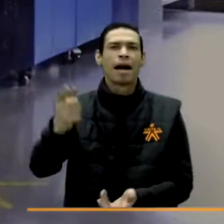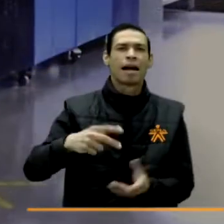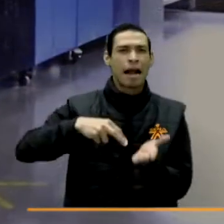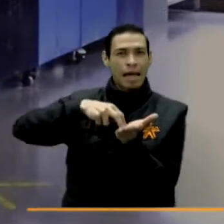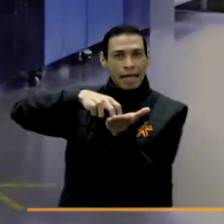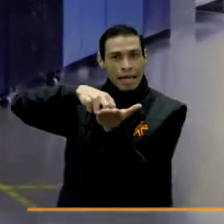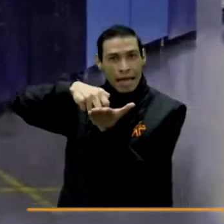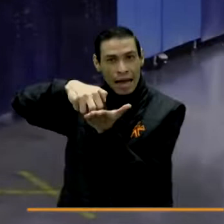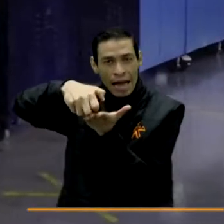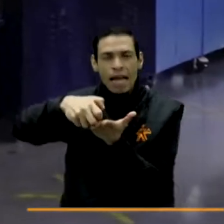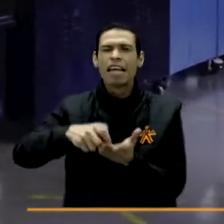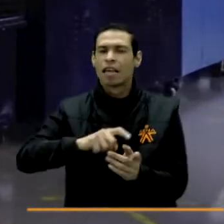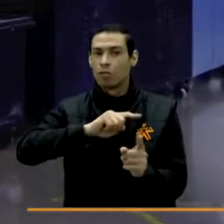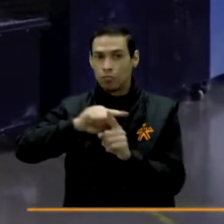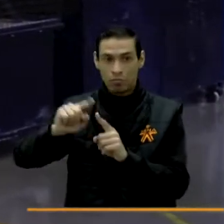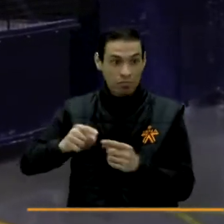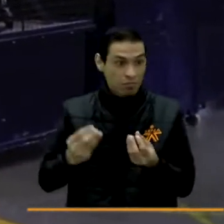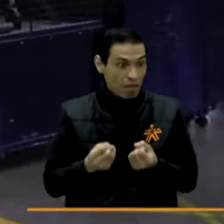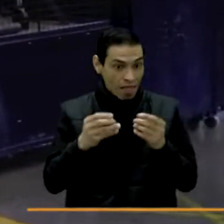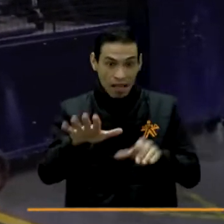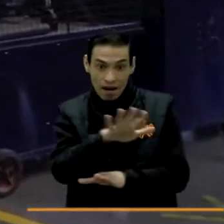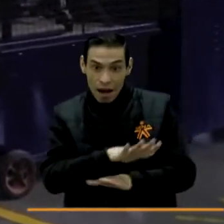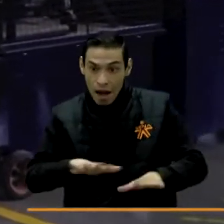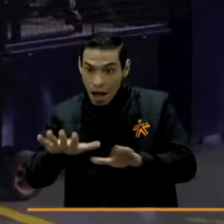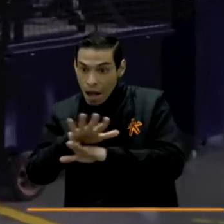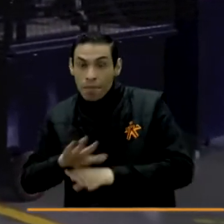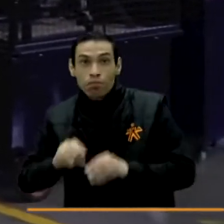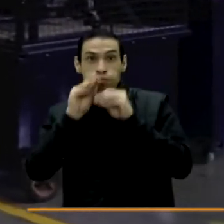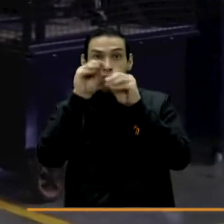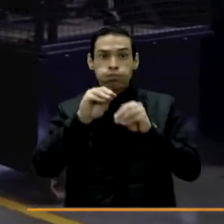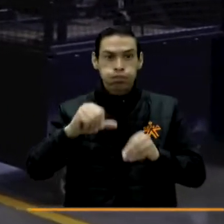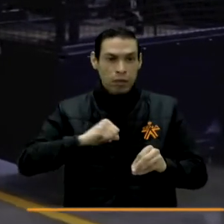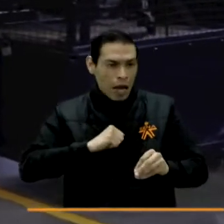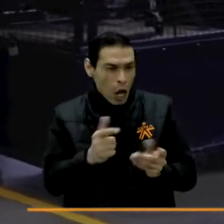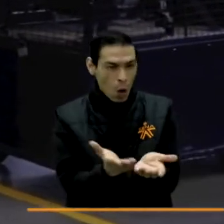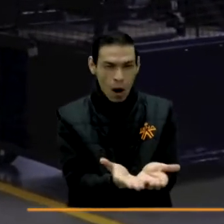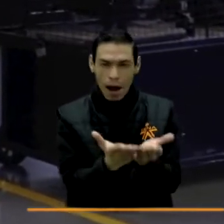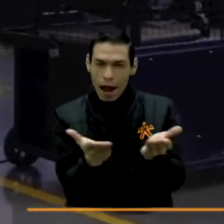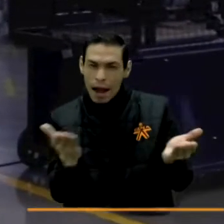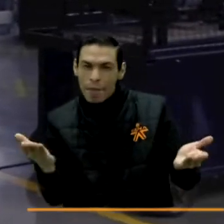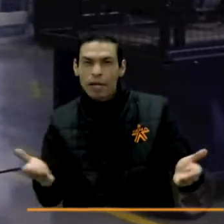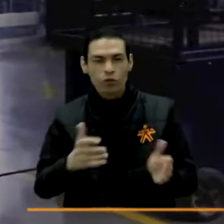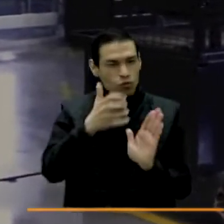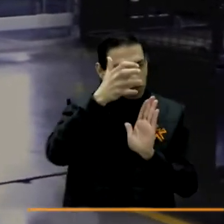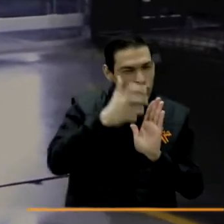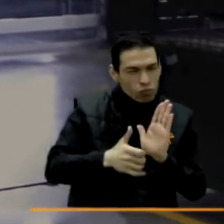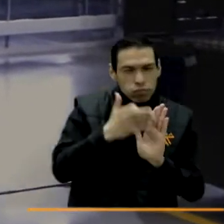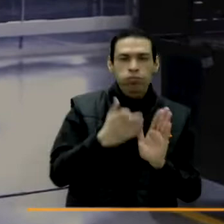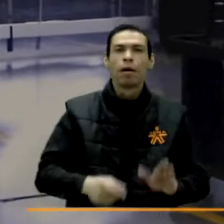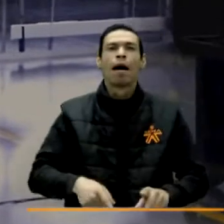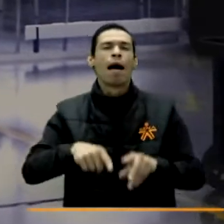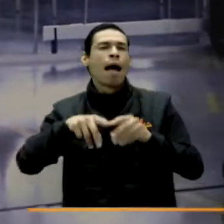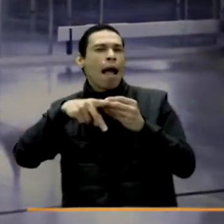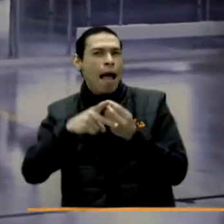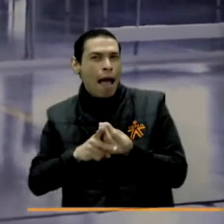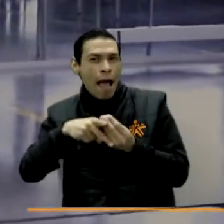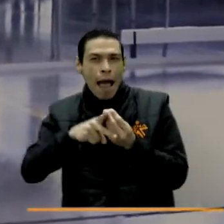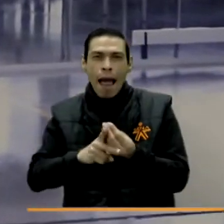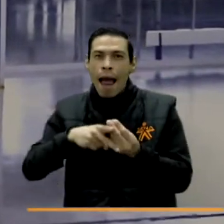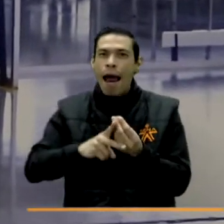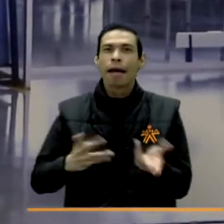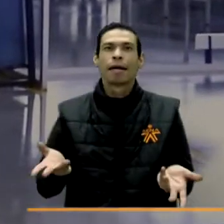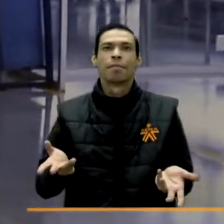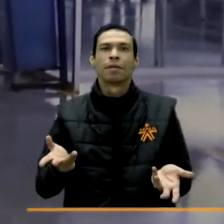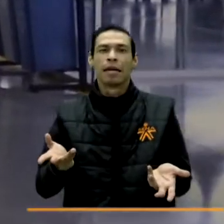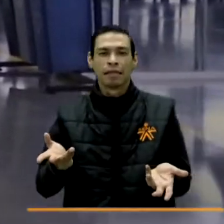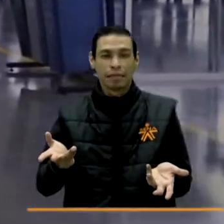Dos Quebradas. Se pretende dotar a los ambientes de formación con los vehículos, equipos de diagnóstico, herramientas y material